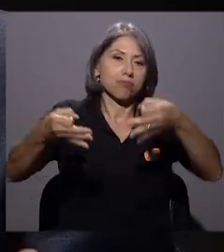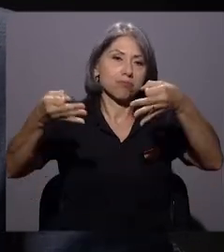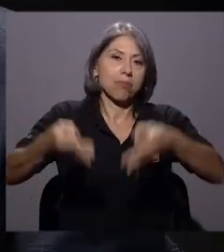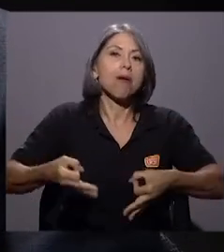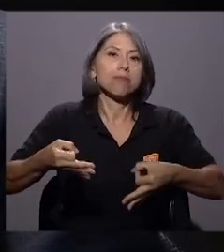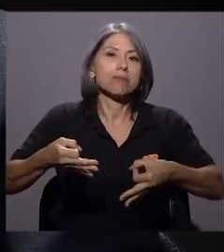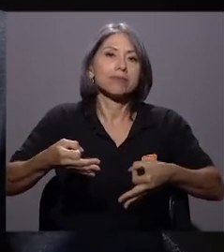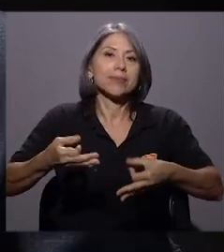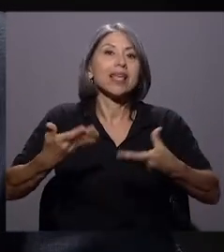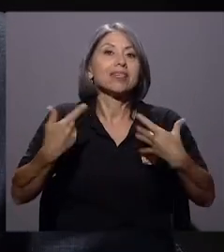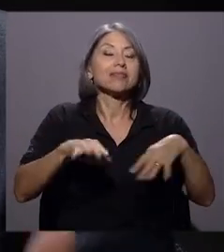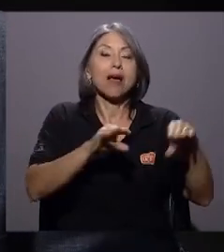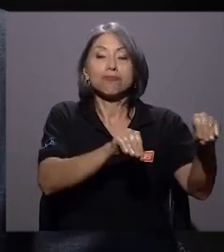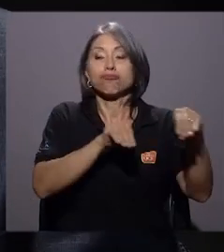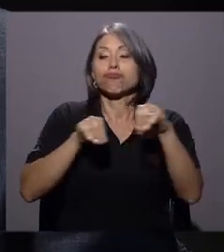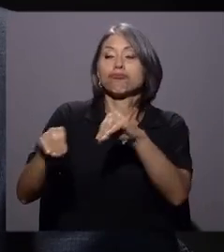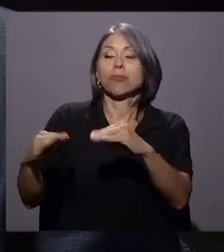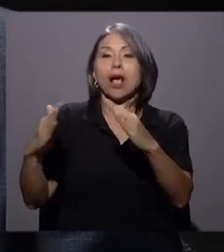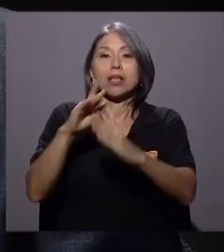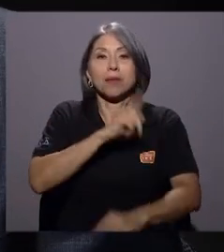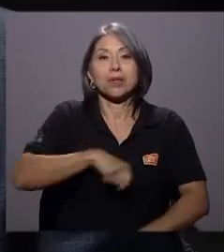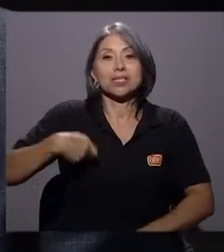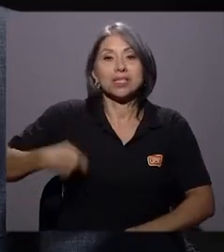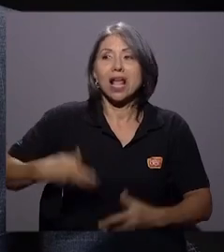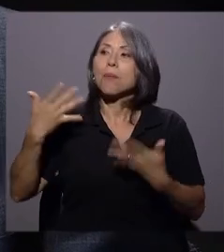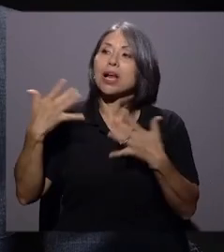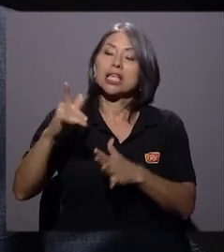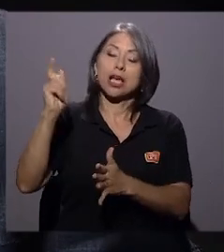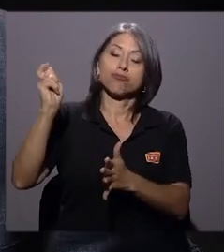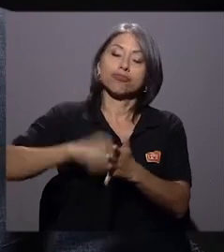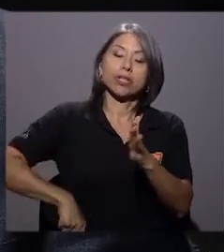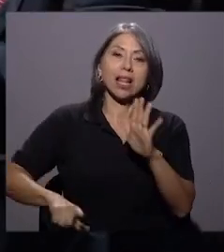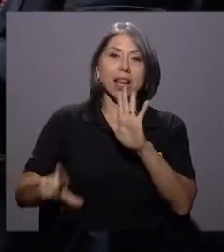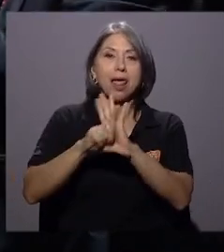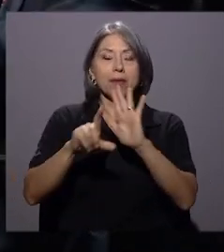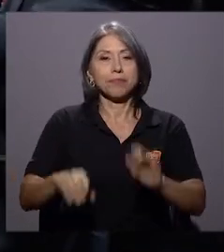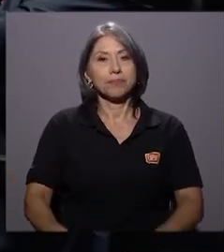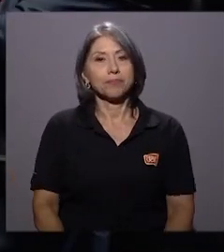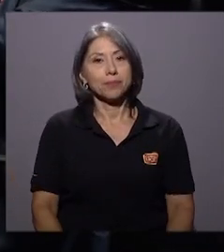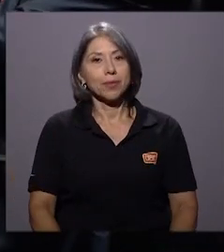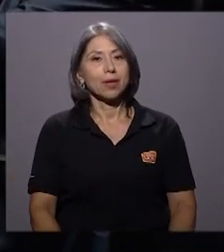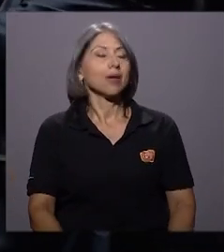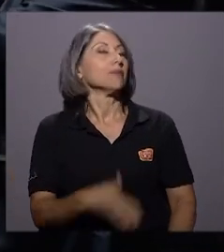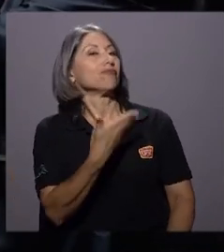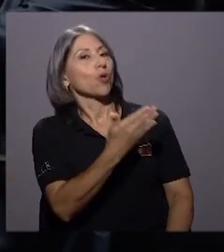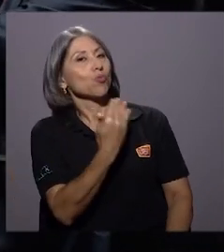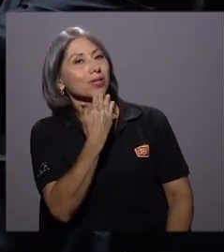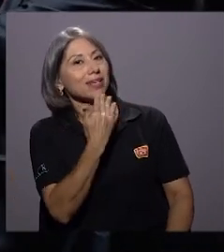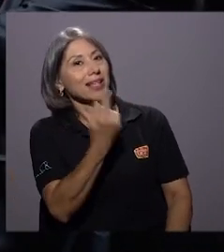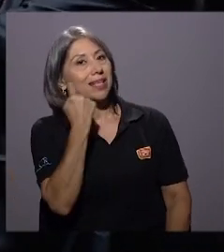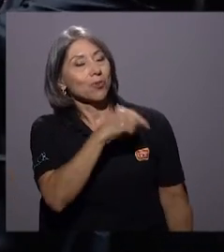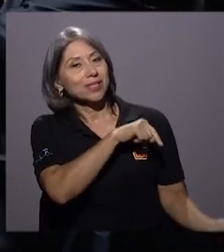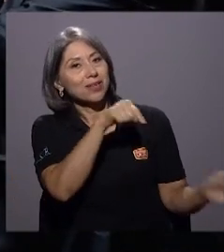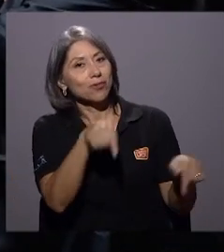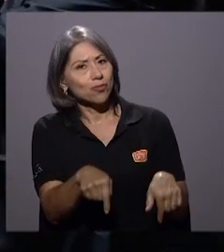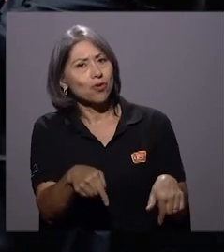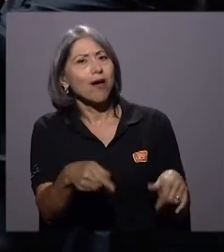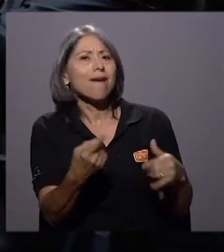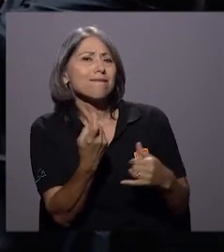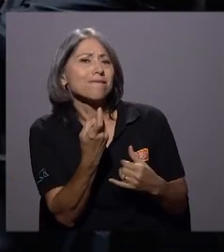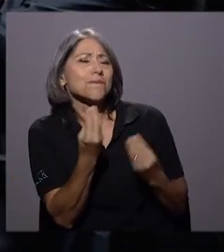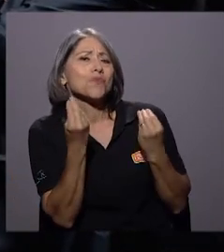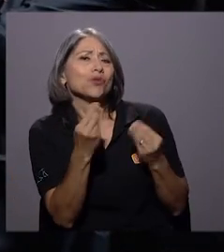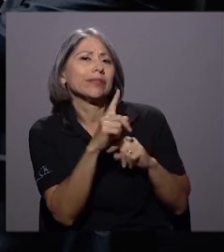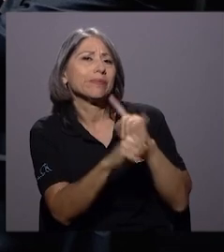a casa presidencial para que el presidente lo convierta ya en ley de la República. Don Warner, muchas gracias por estar con nosotros. Me quedan demasiadas preguntas